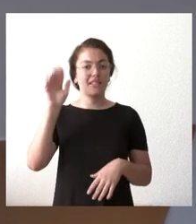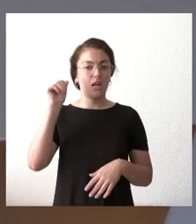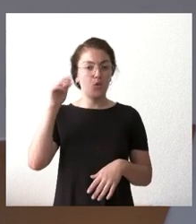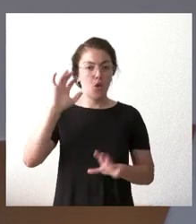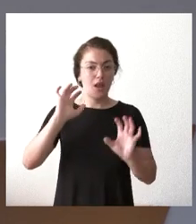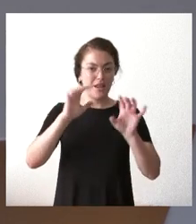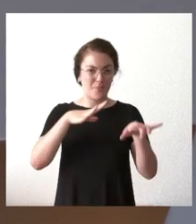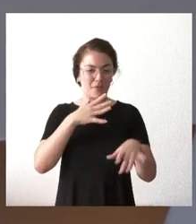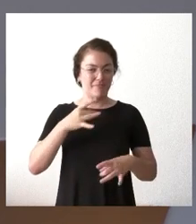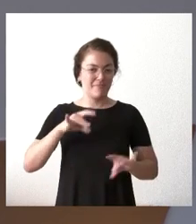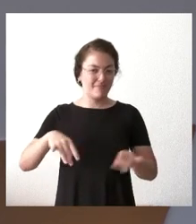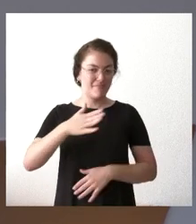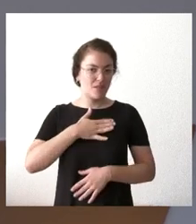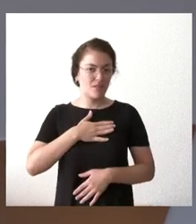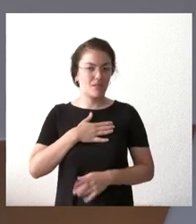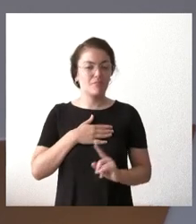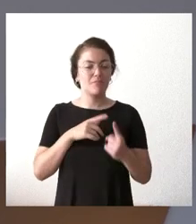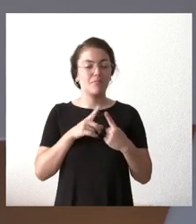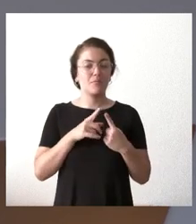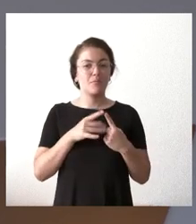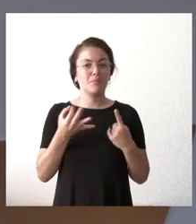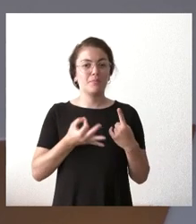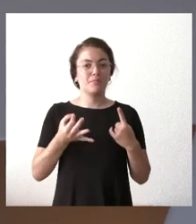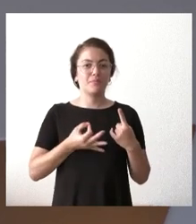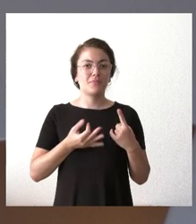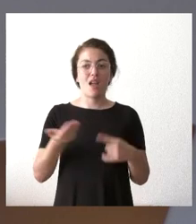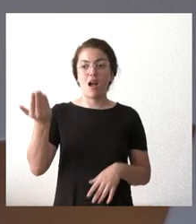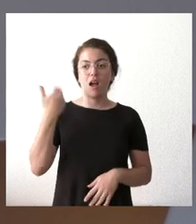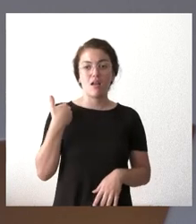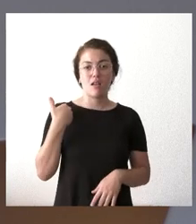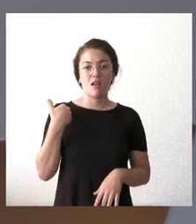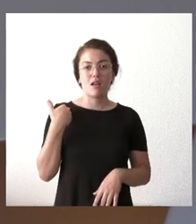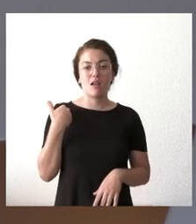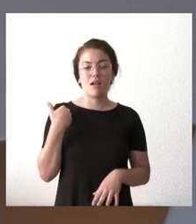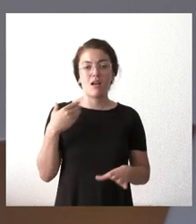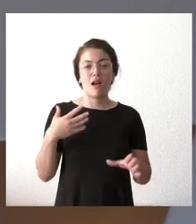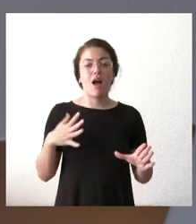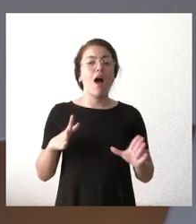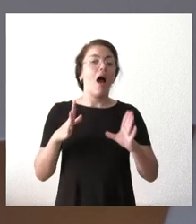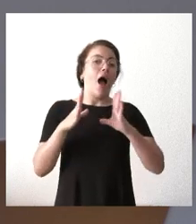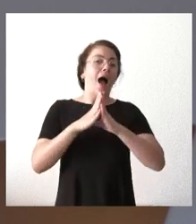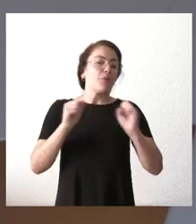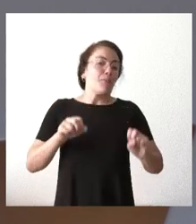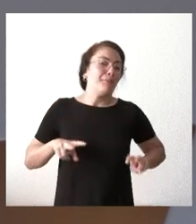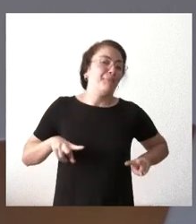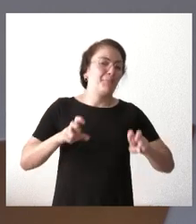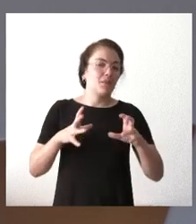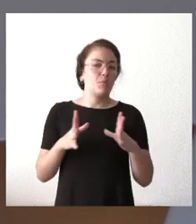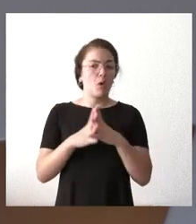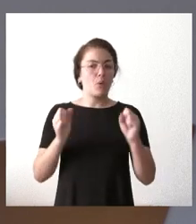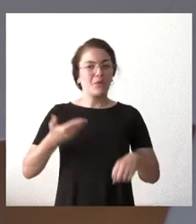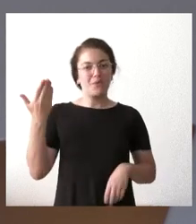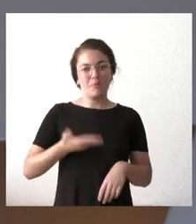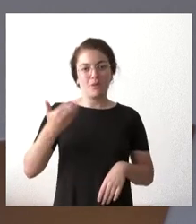es mi tierra respecto a la primera pregunta ayer se adoptó un acuerdo un principio de acuerdo muy importante de